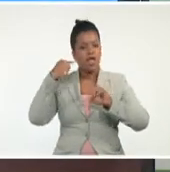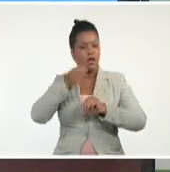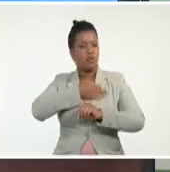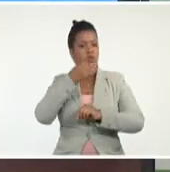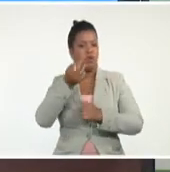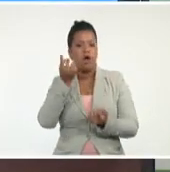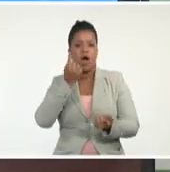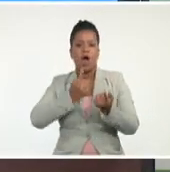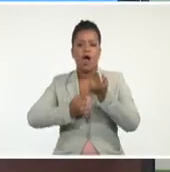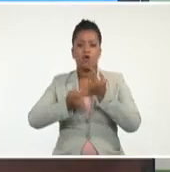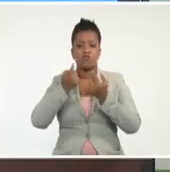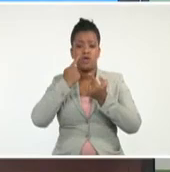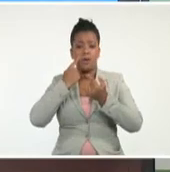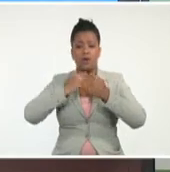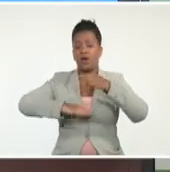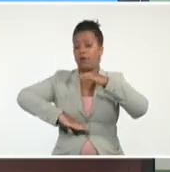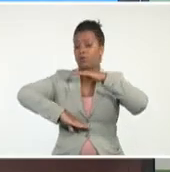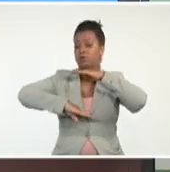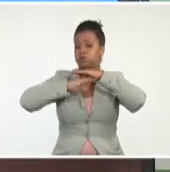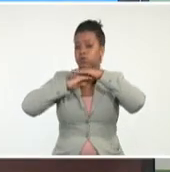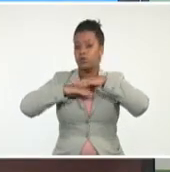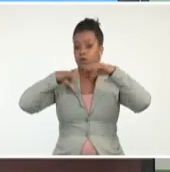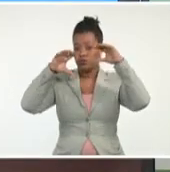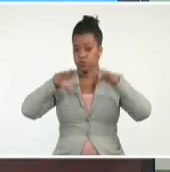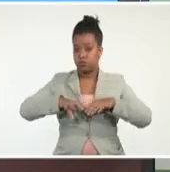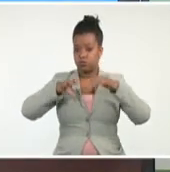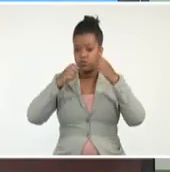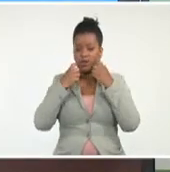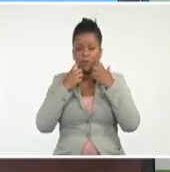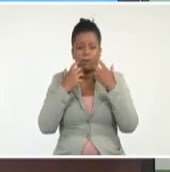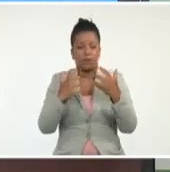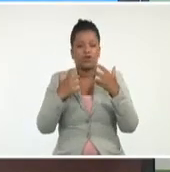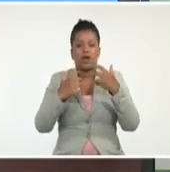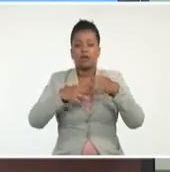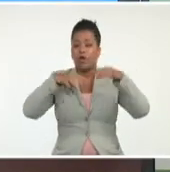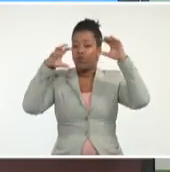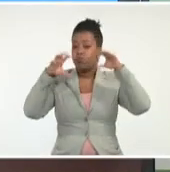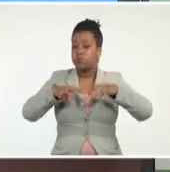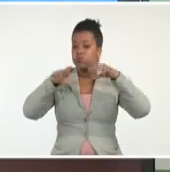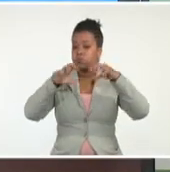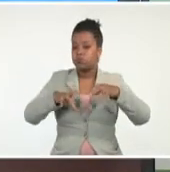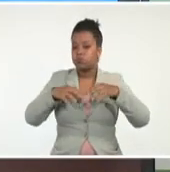acumulados interesantes. Estoy poniendo nada más que los más interesantes, los más importantes.